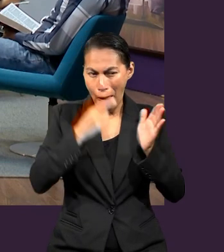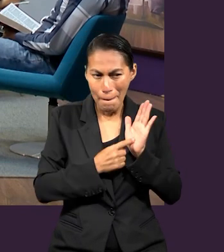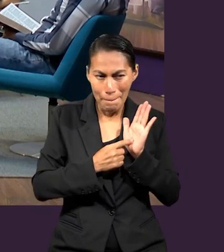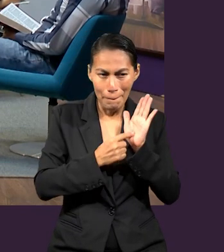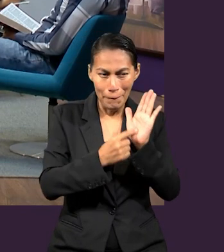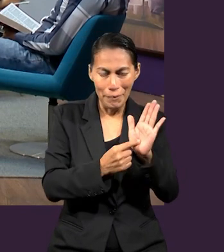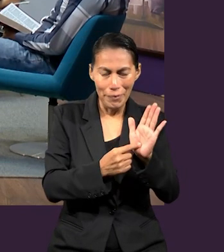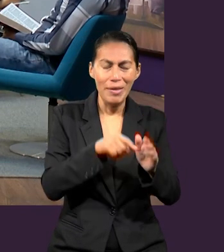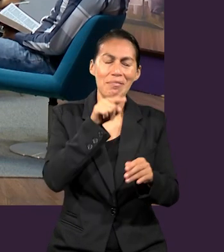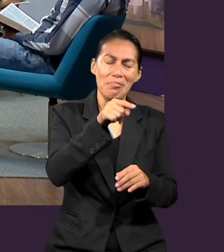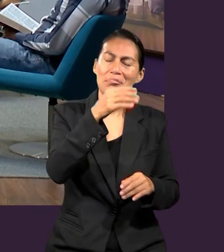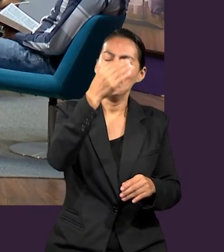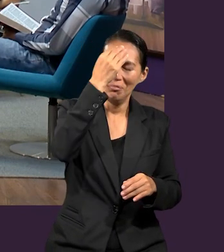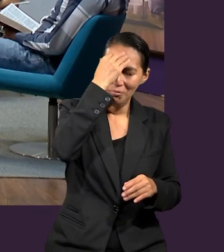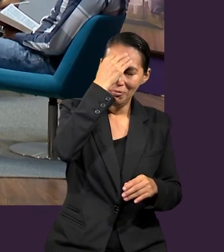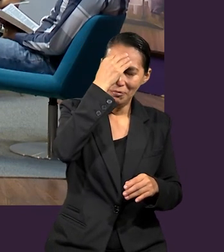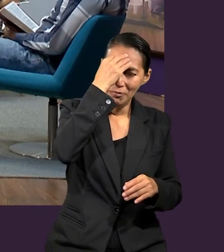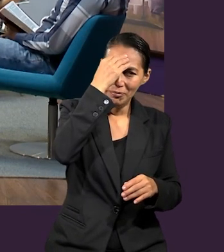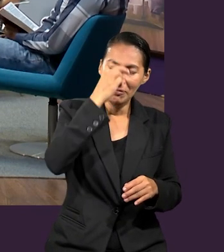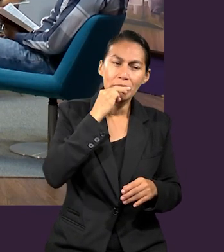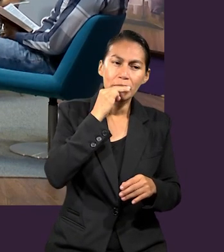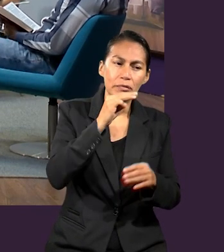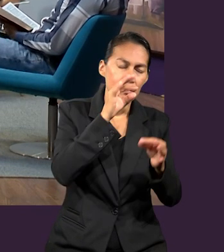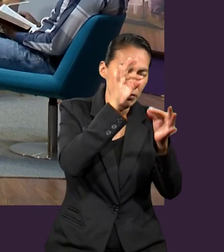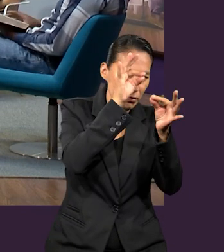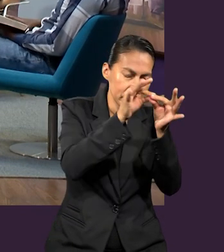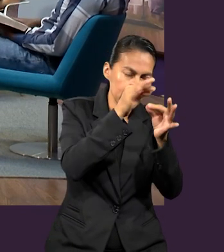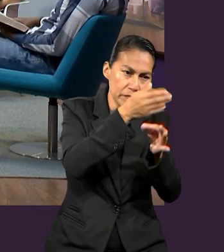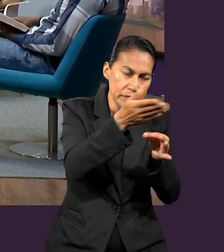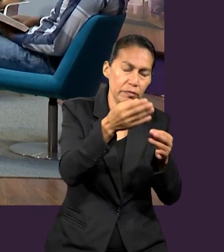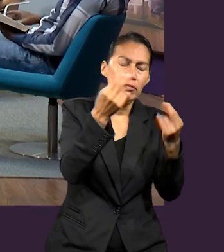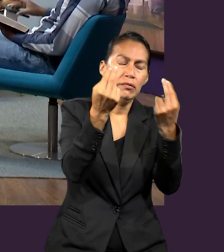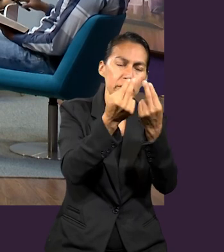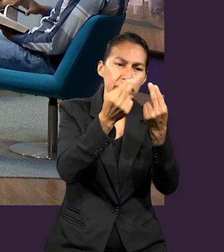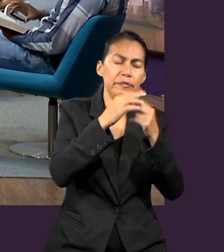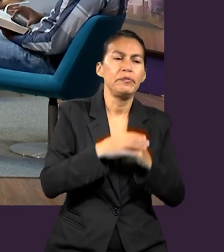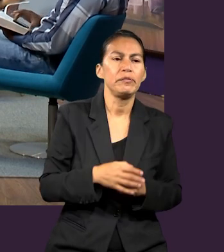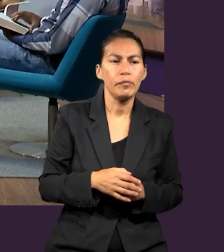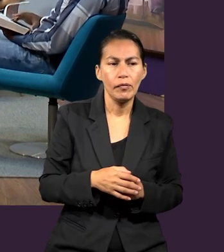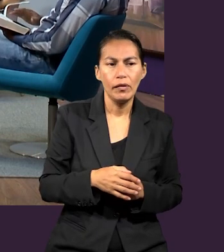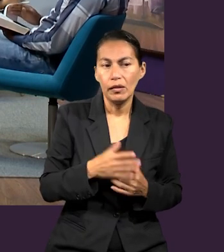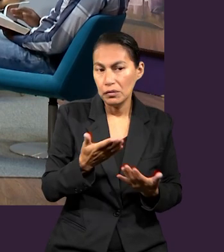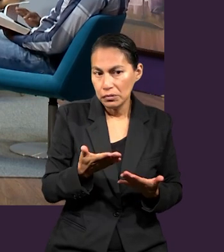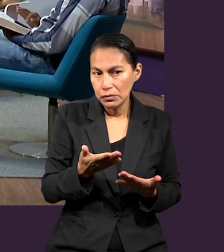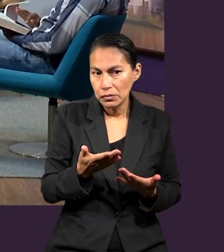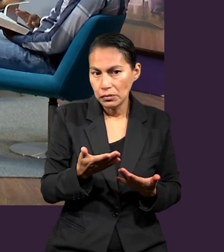le escribe un mensaje detallado y justo para lo que ellos necesitaban.